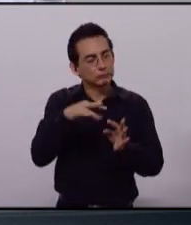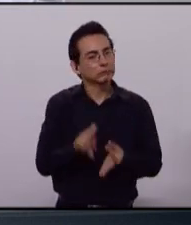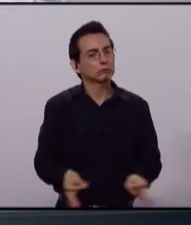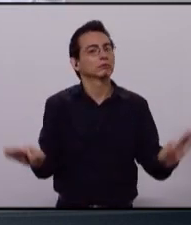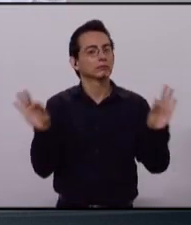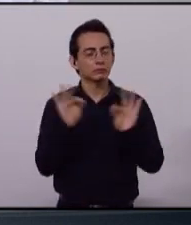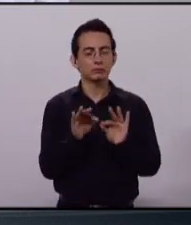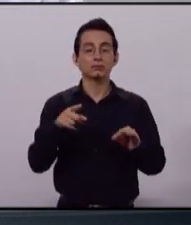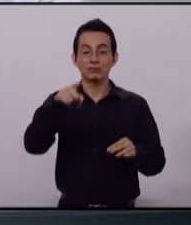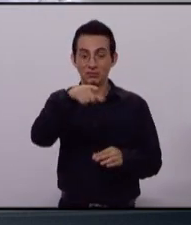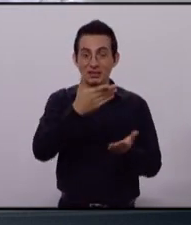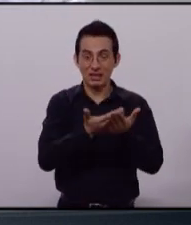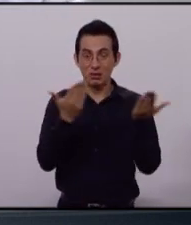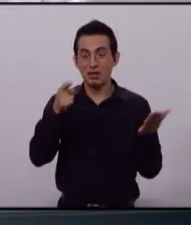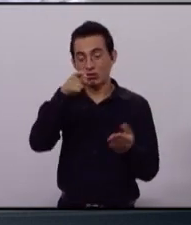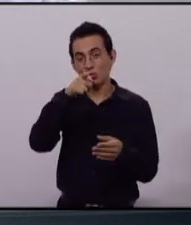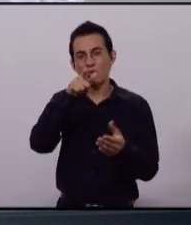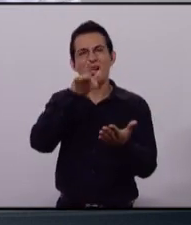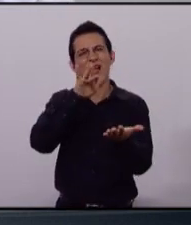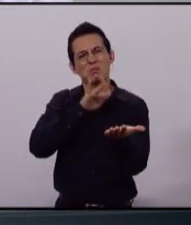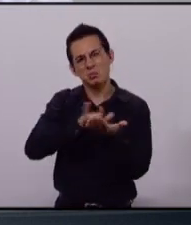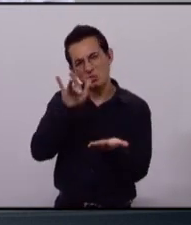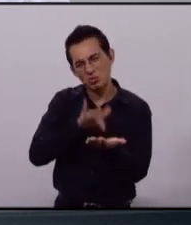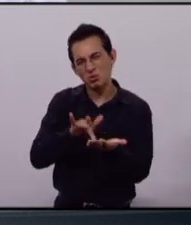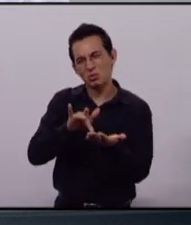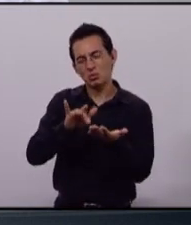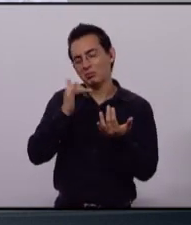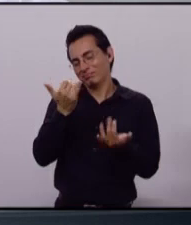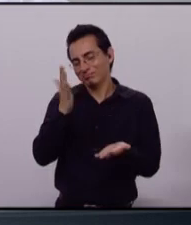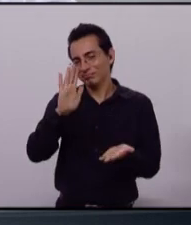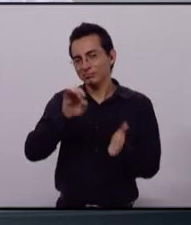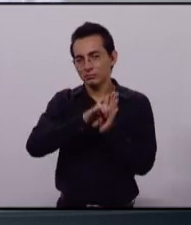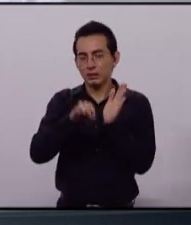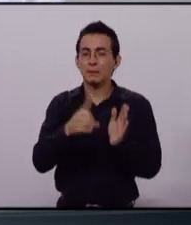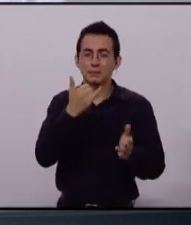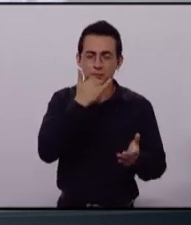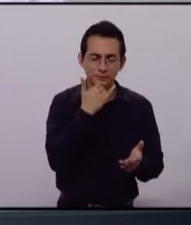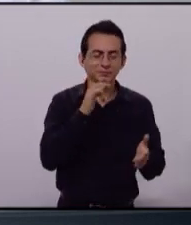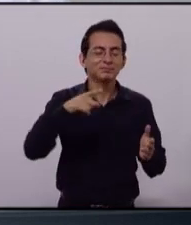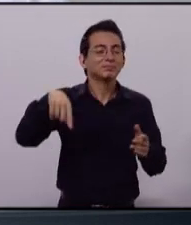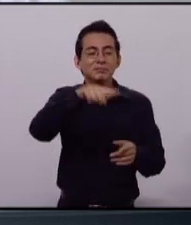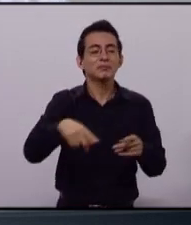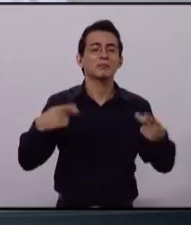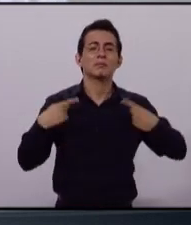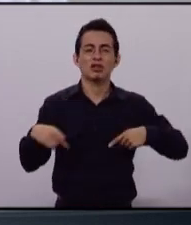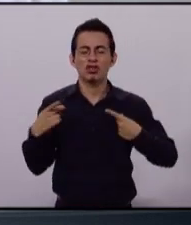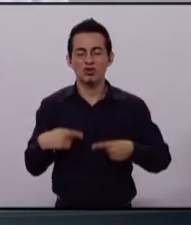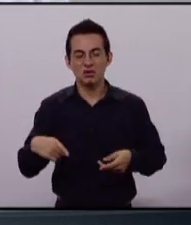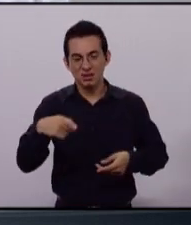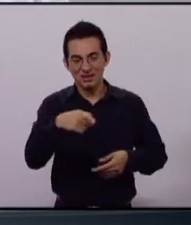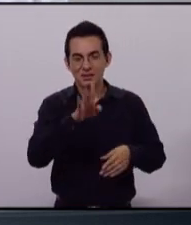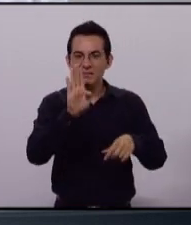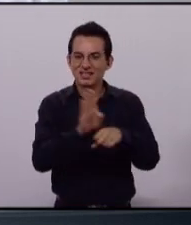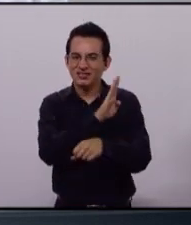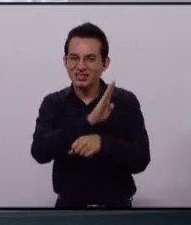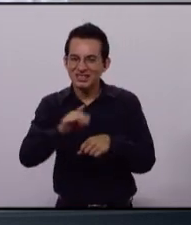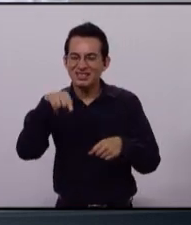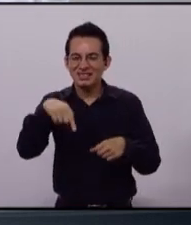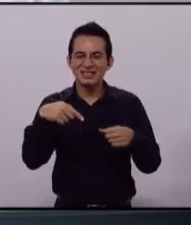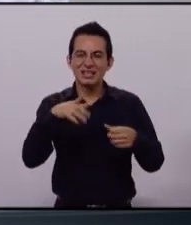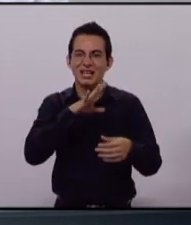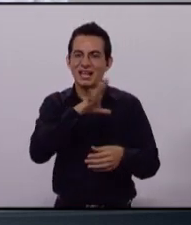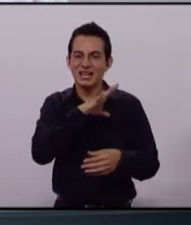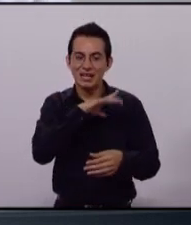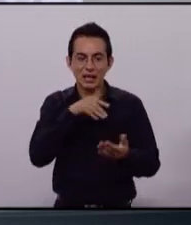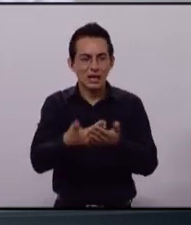El apoyo y por otro lado, perdón, les comento a los que verdaderamente son beneficiados de los programas sociales,